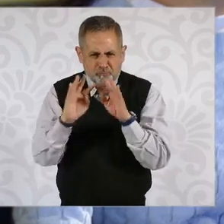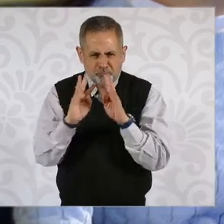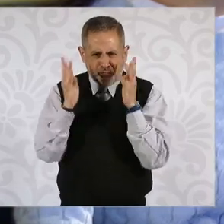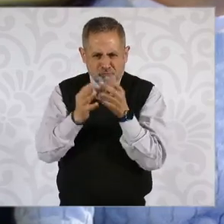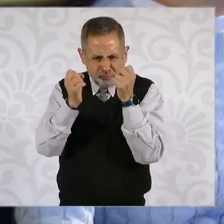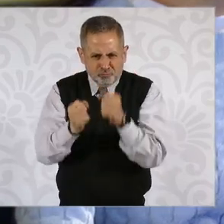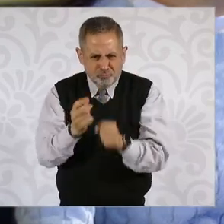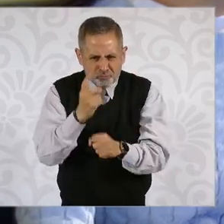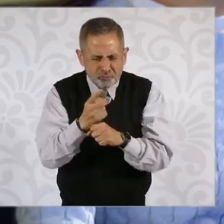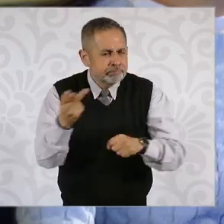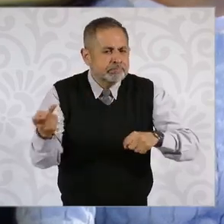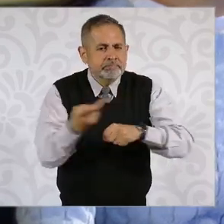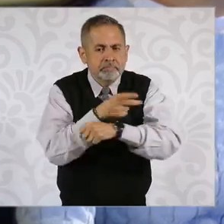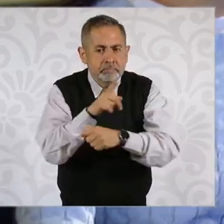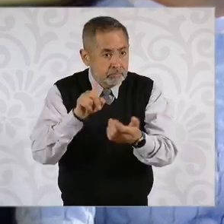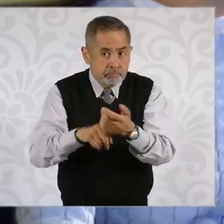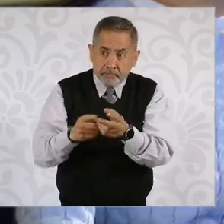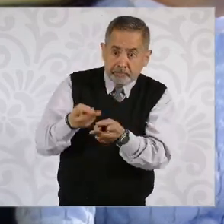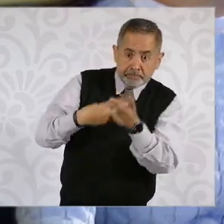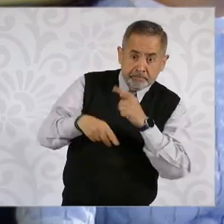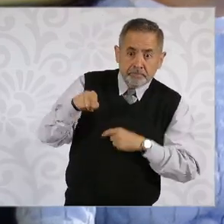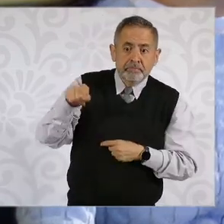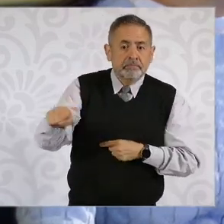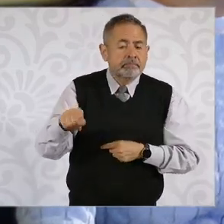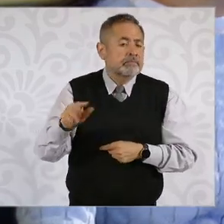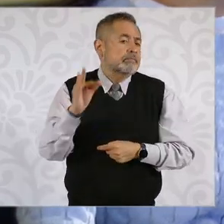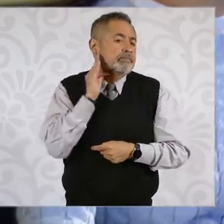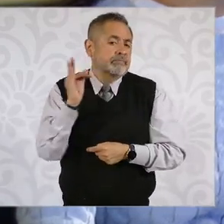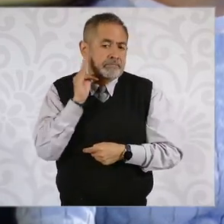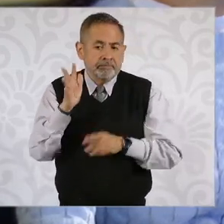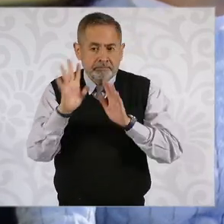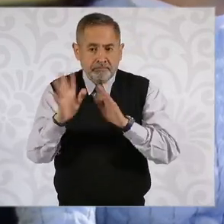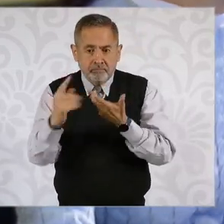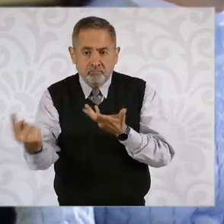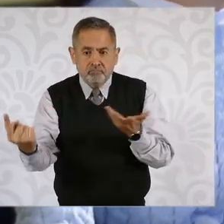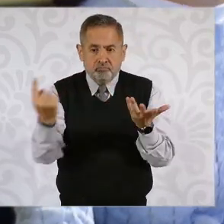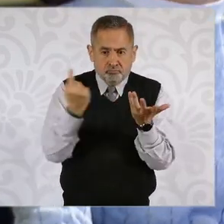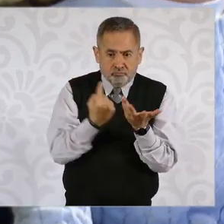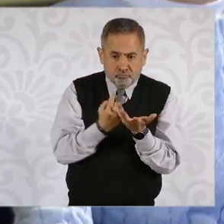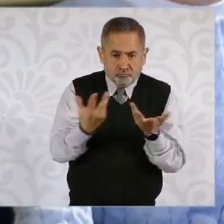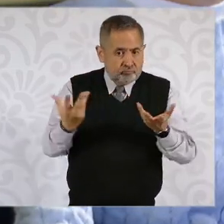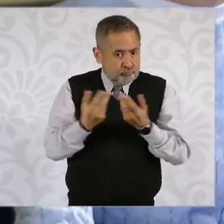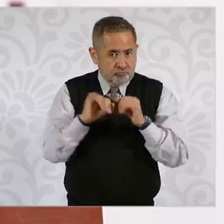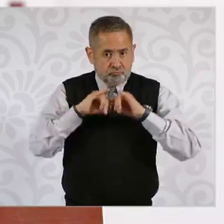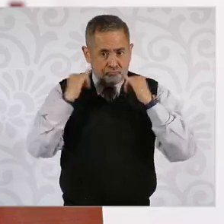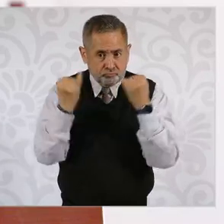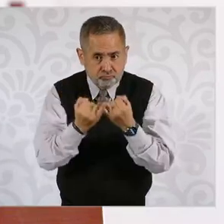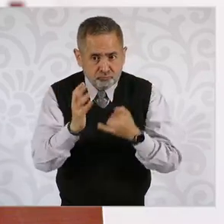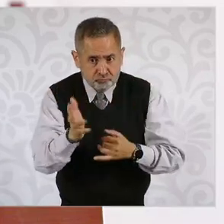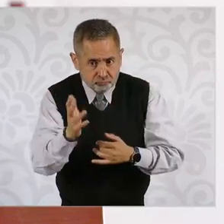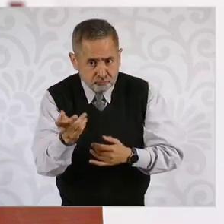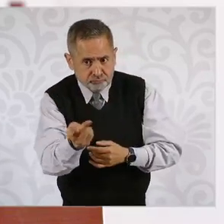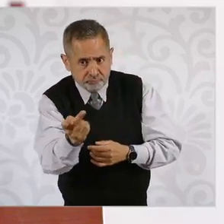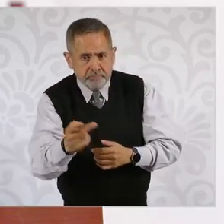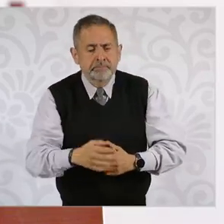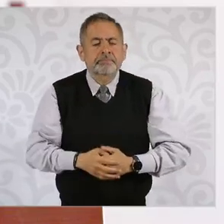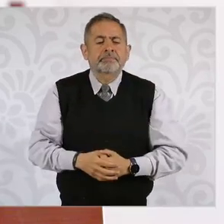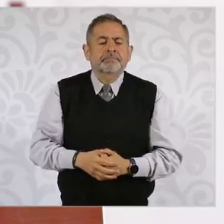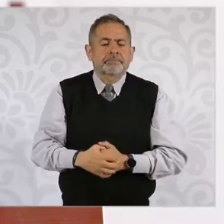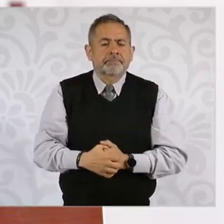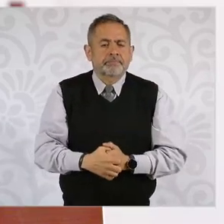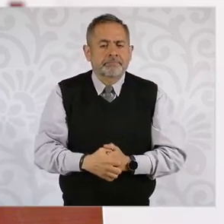también si ya se unió el fiscal a estas reuniones. Esa sería mi primera pregunta. Sí, hay un